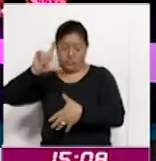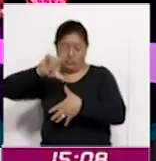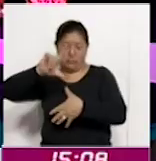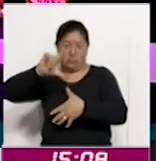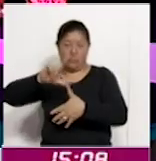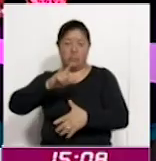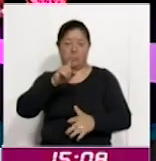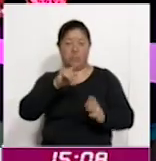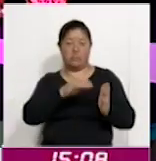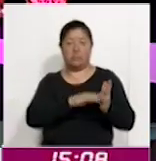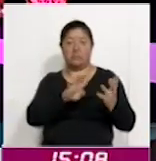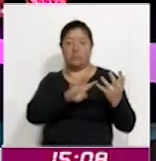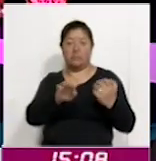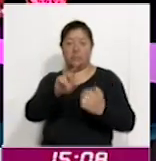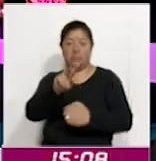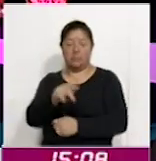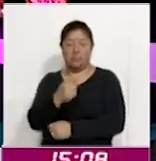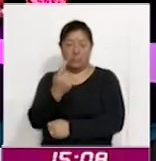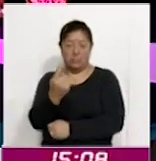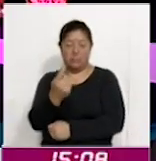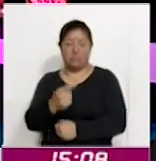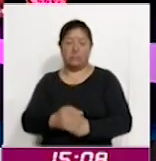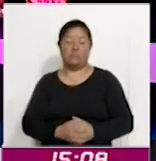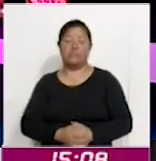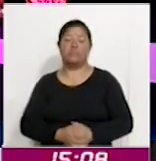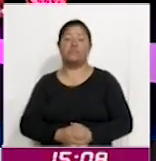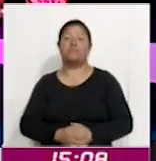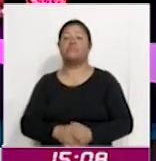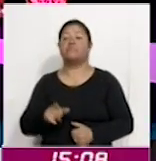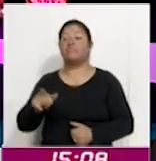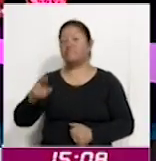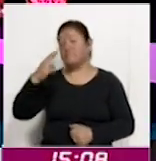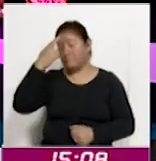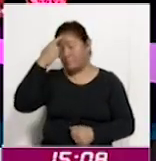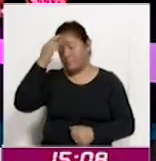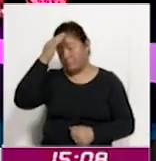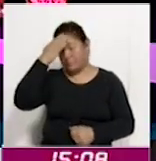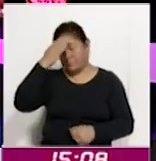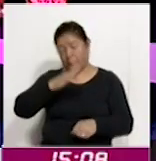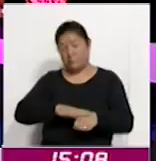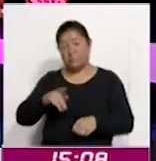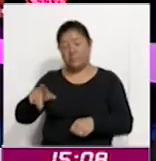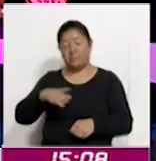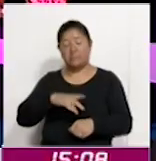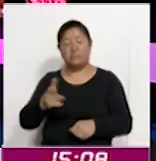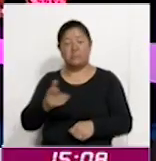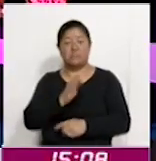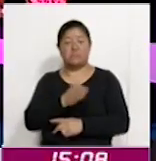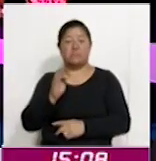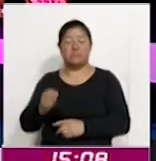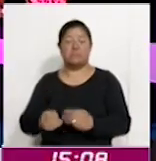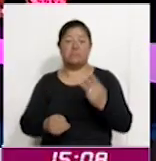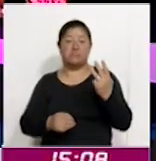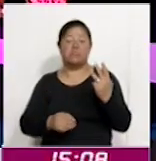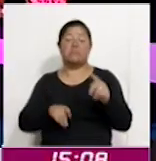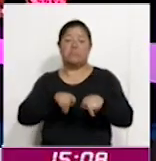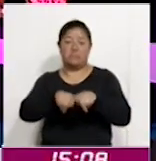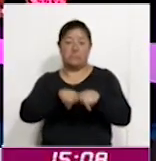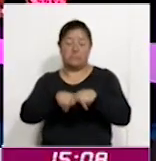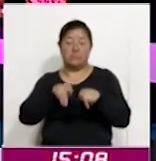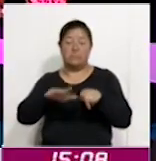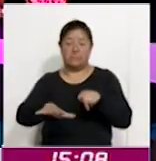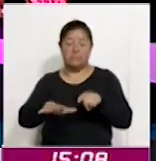en 1981, en conmemoración de la fecha en la que fueron asesidadas tres mujeres, eran tres hermanas,